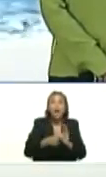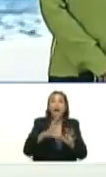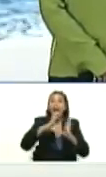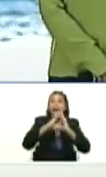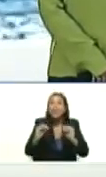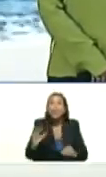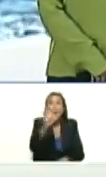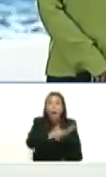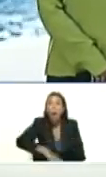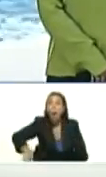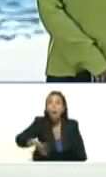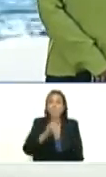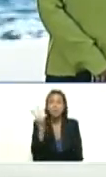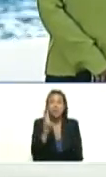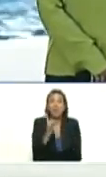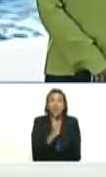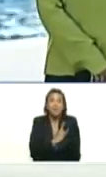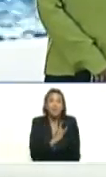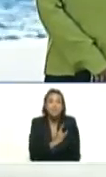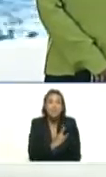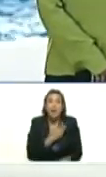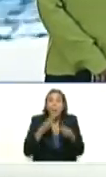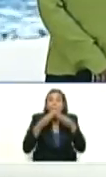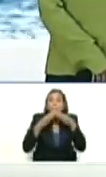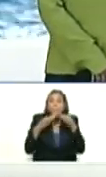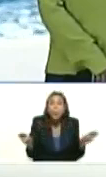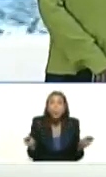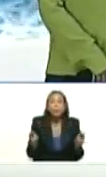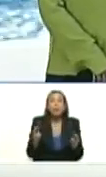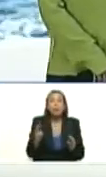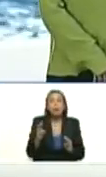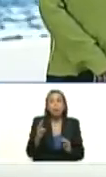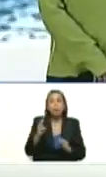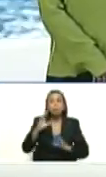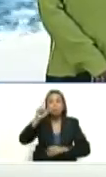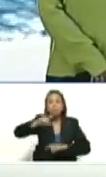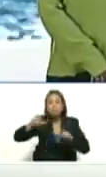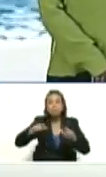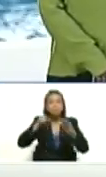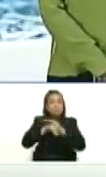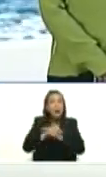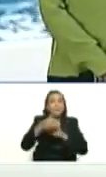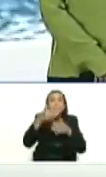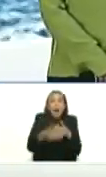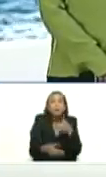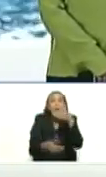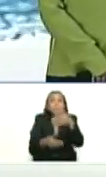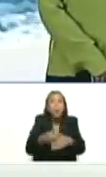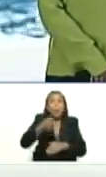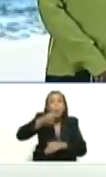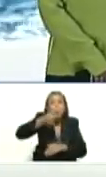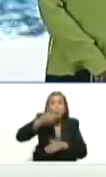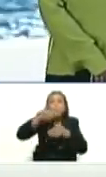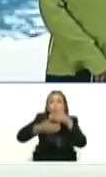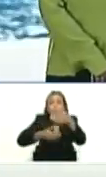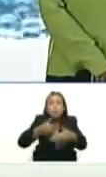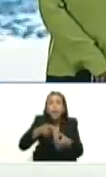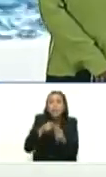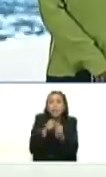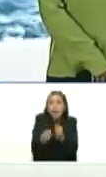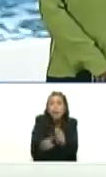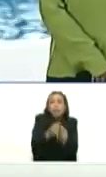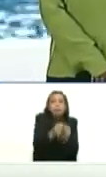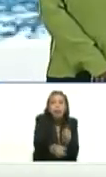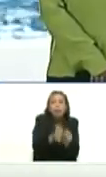universidades a todos los espacios públicos que haya que entrarle paso a paso poco a poco vamos lejos